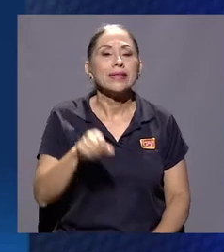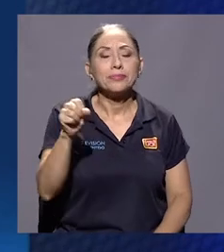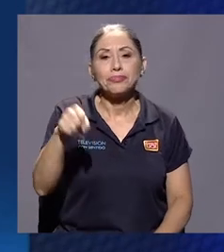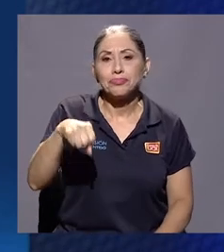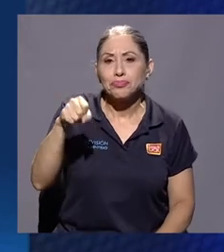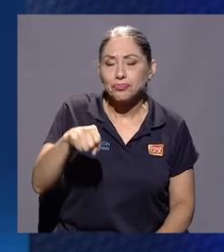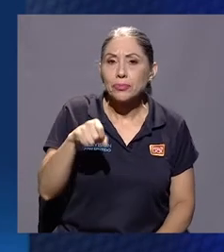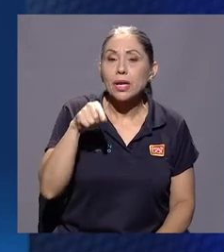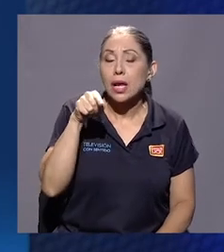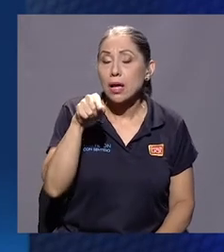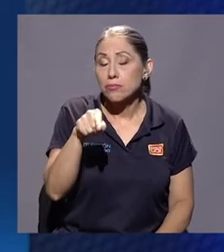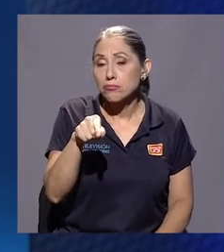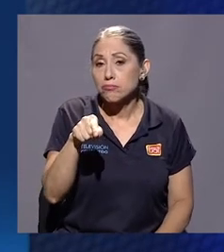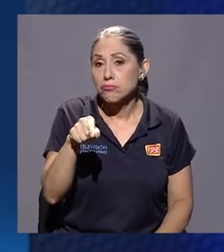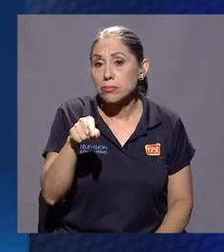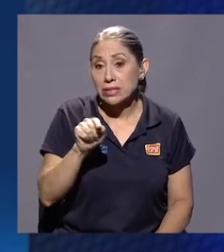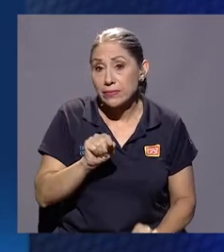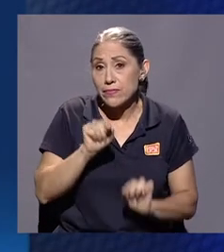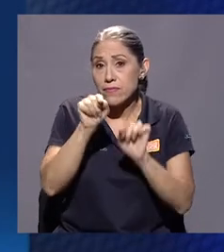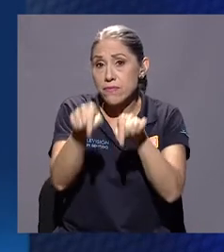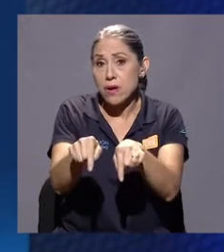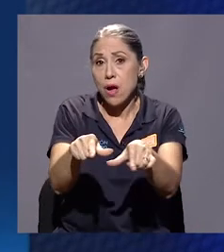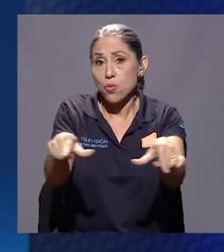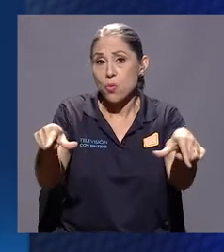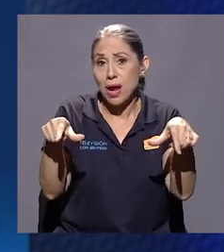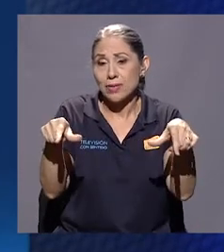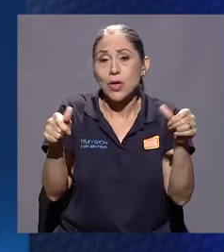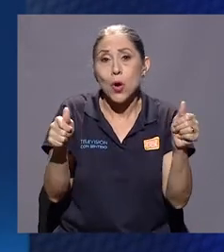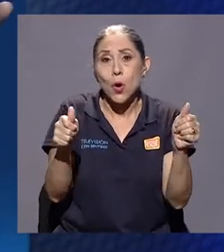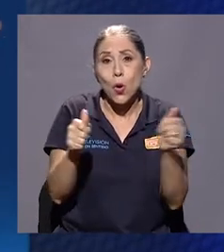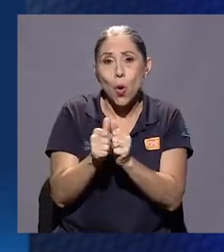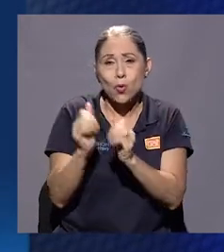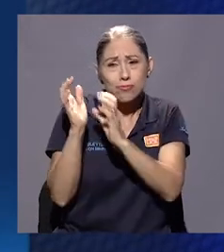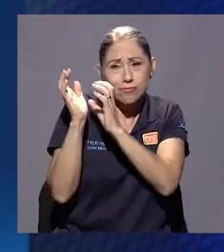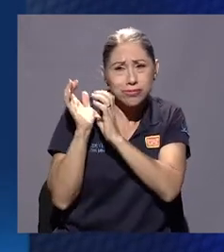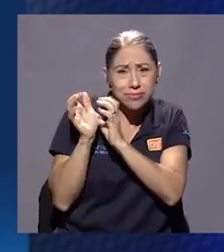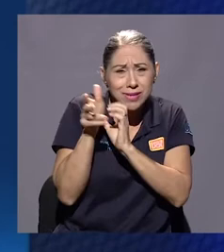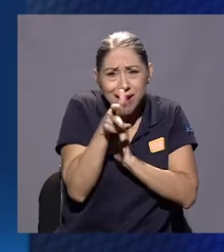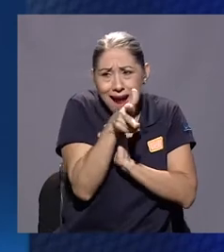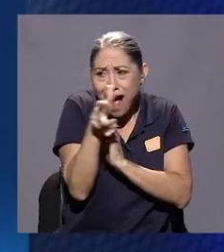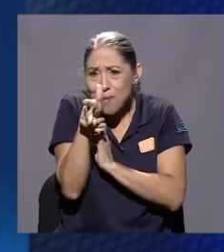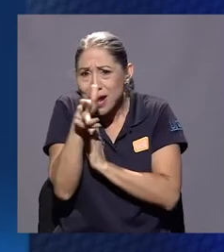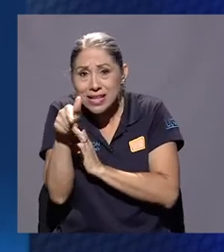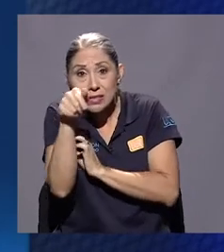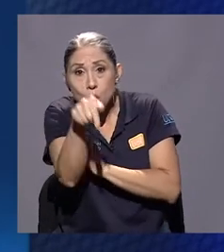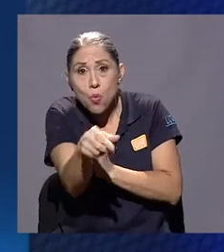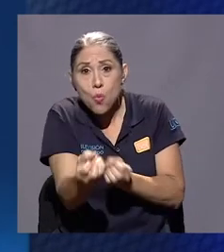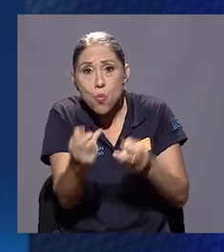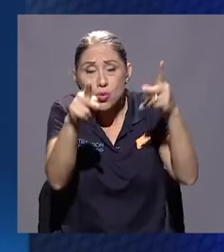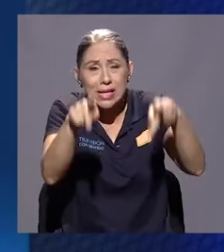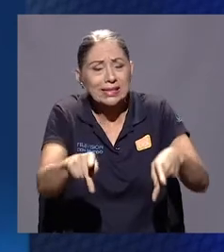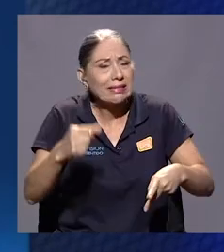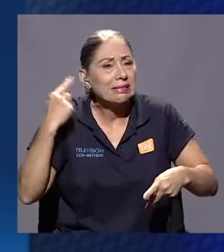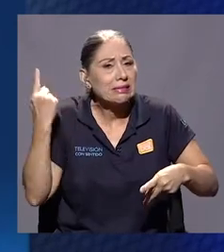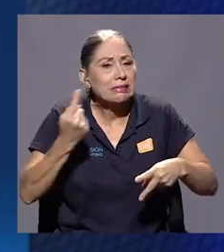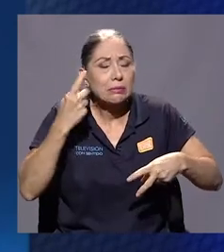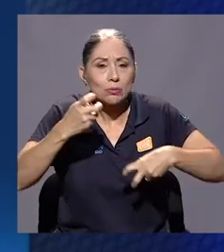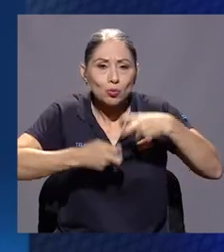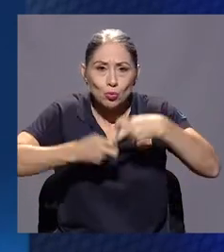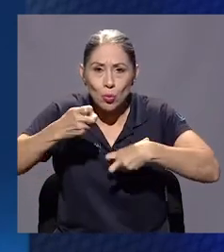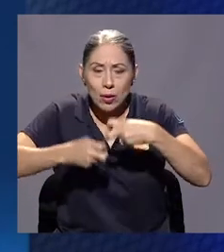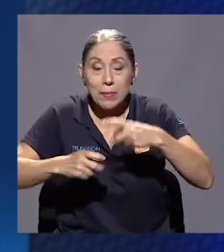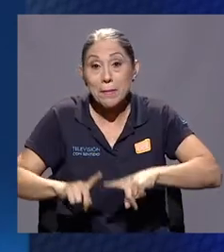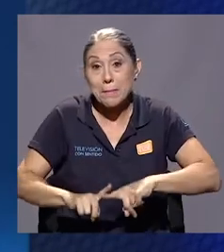claro, llegar a un lugar con cámaras donde hay mucha gente siempre es un problema, pero como te dije al principio,